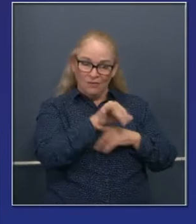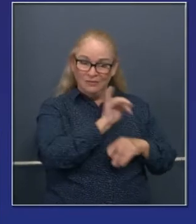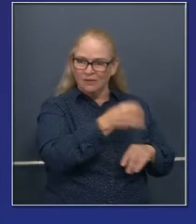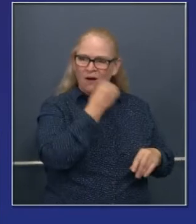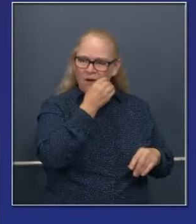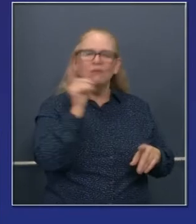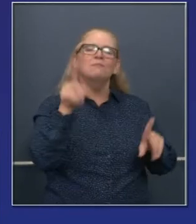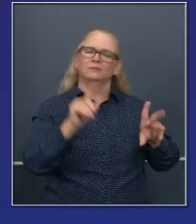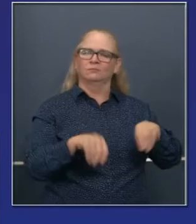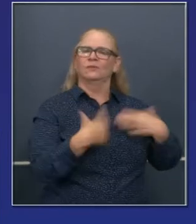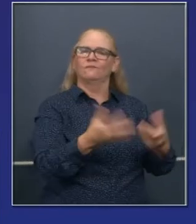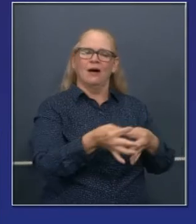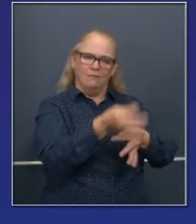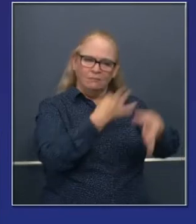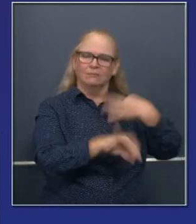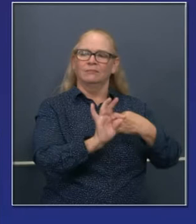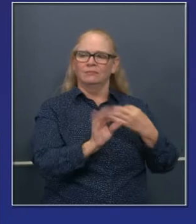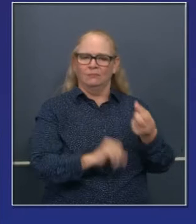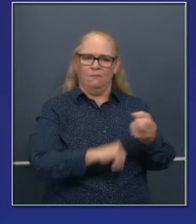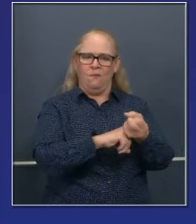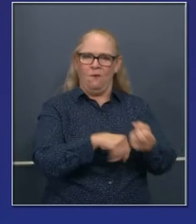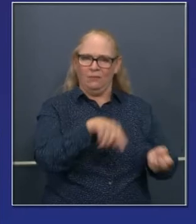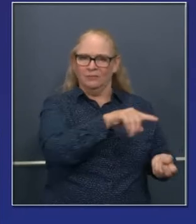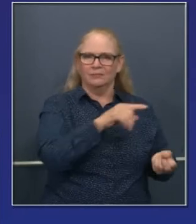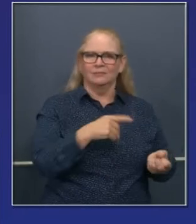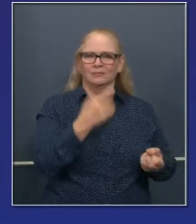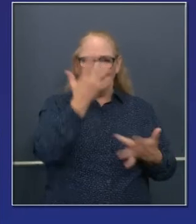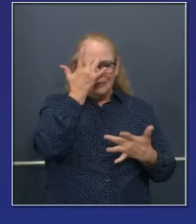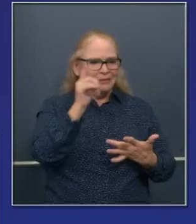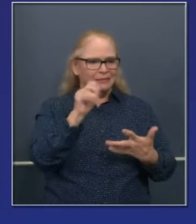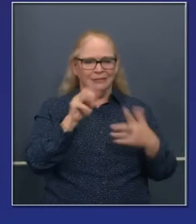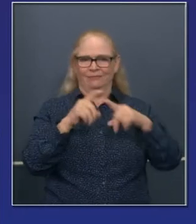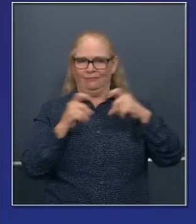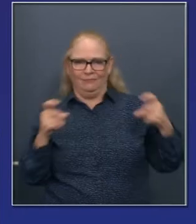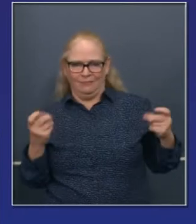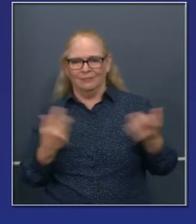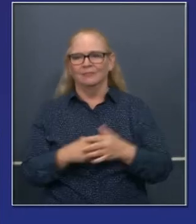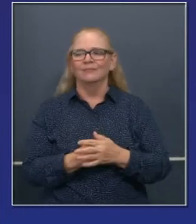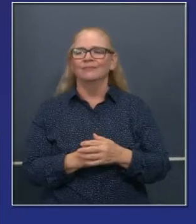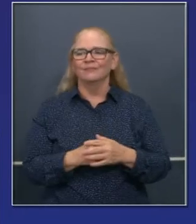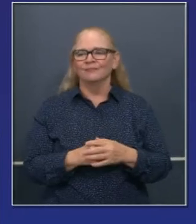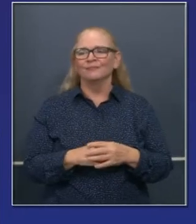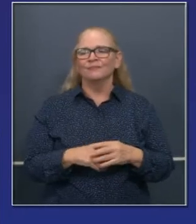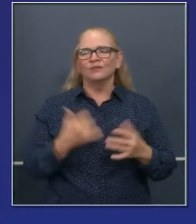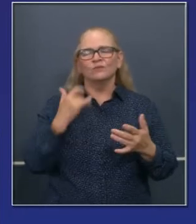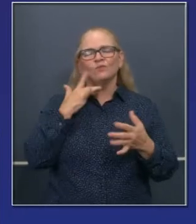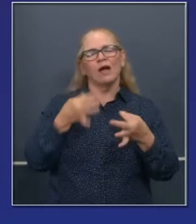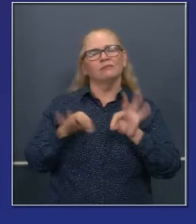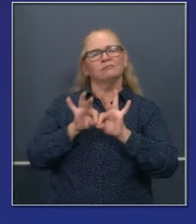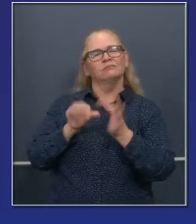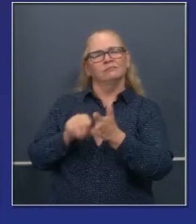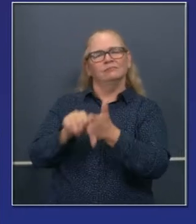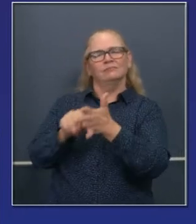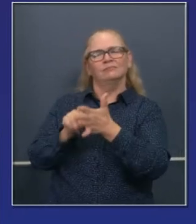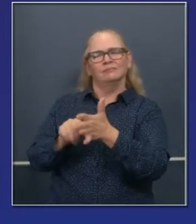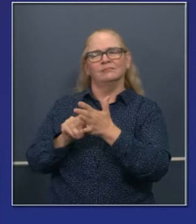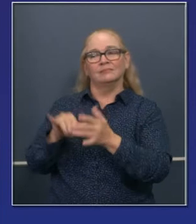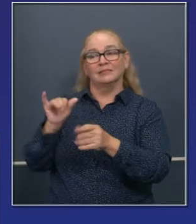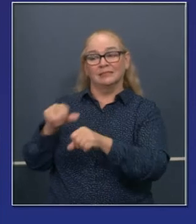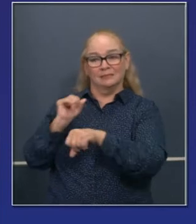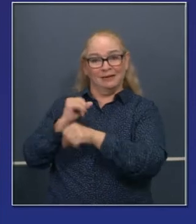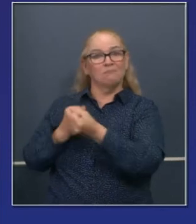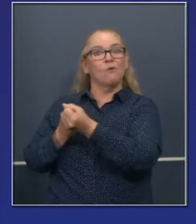a lo mejor vayan a infectar a otras personas. Esto es algo que vemos como algo que está muy conectado con la comunidad empresarial y sus